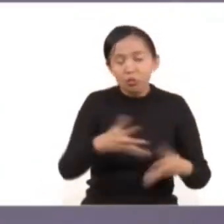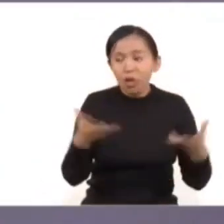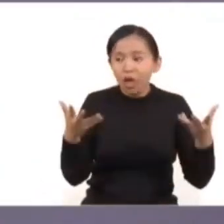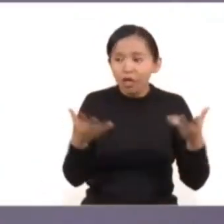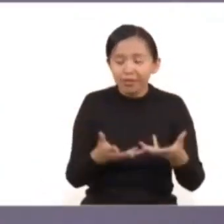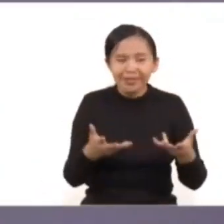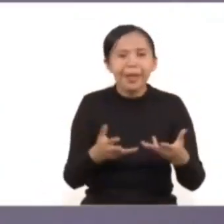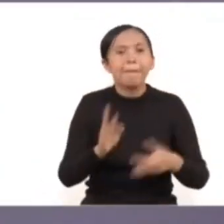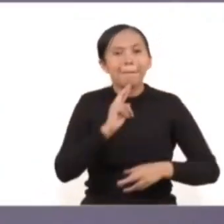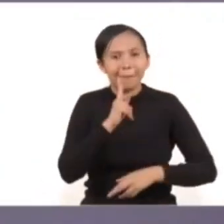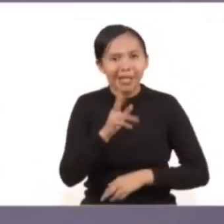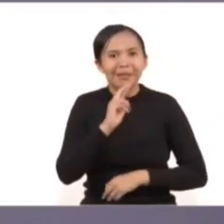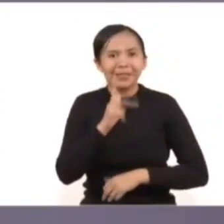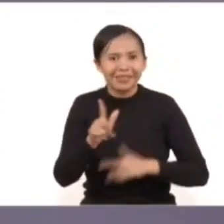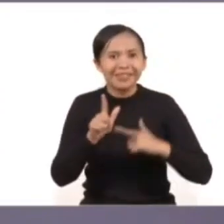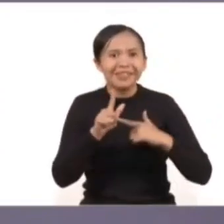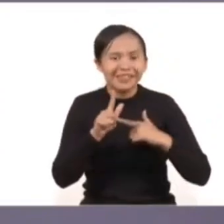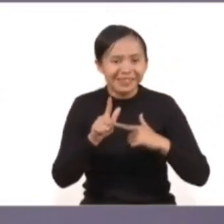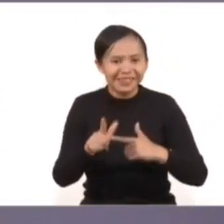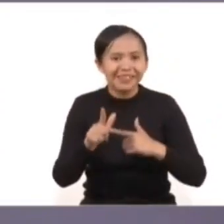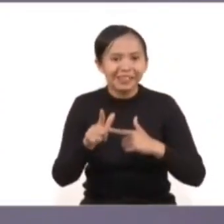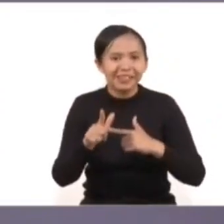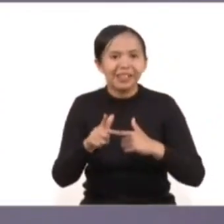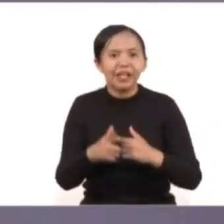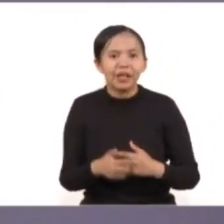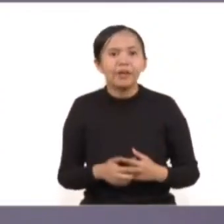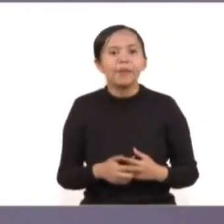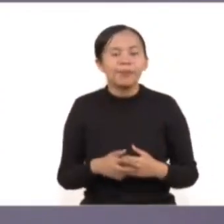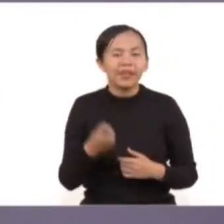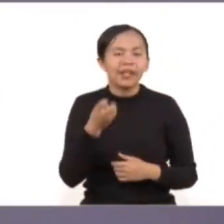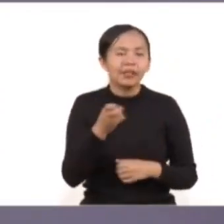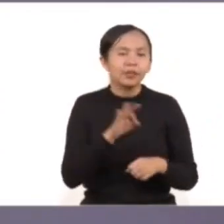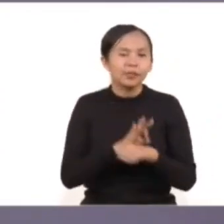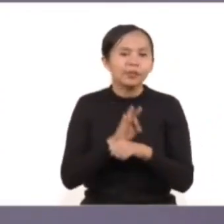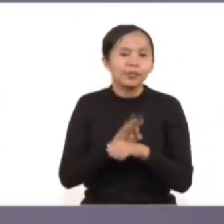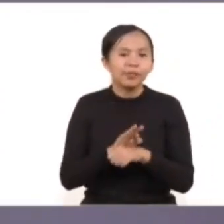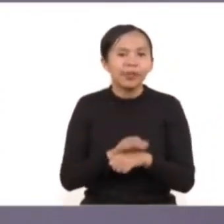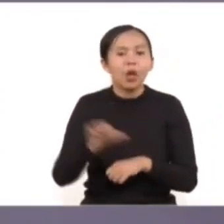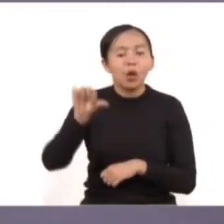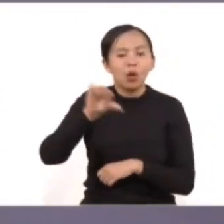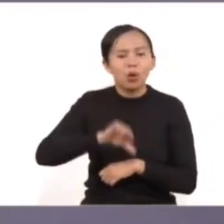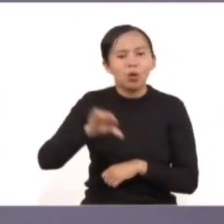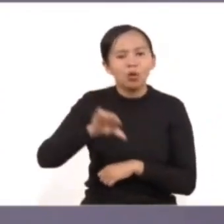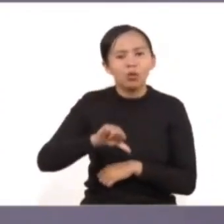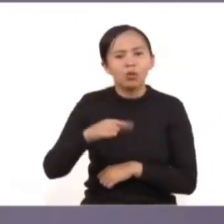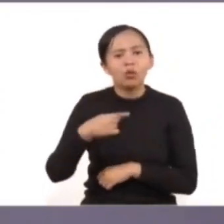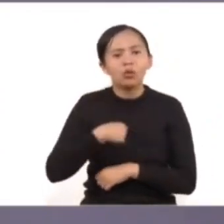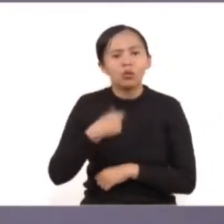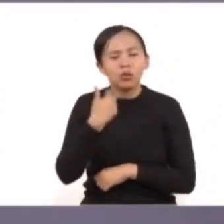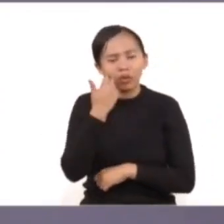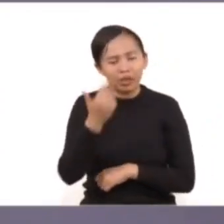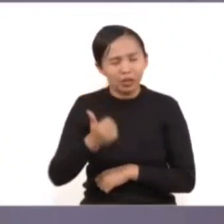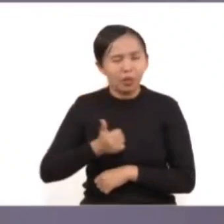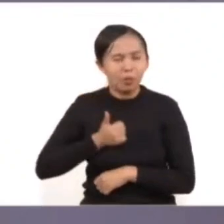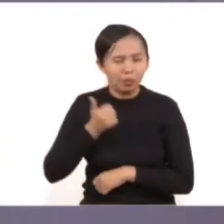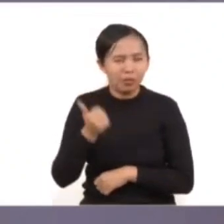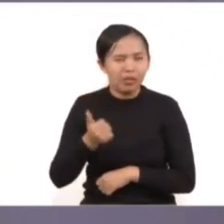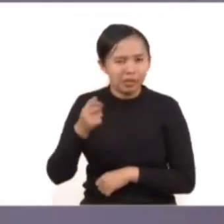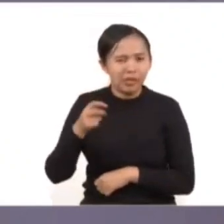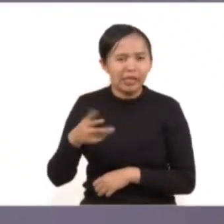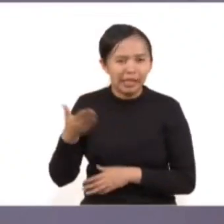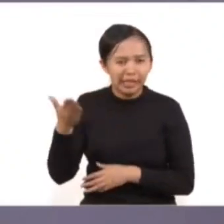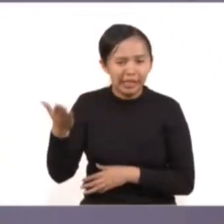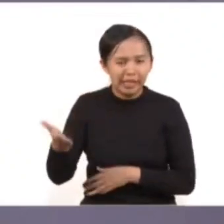oportunidades de mejora, pero indudablemente que hay avances significativos. Hoy yo quiero aprovechar la